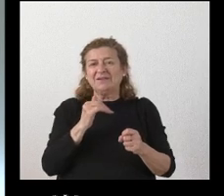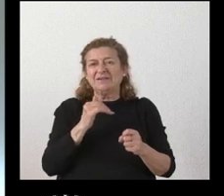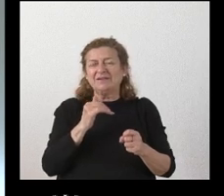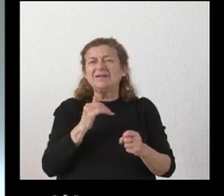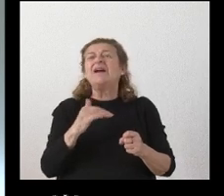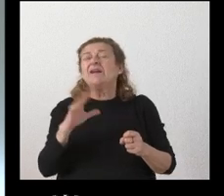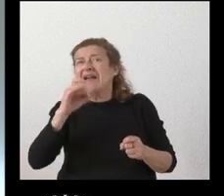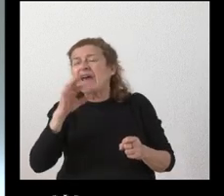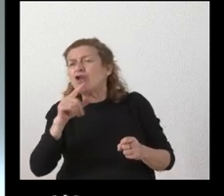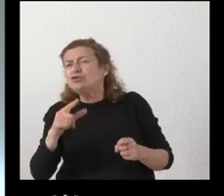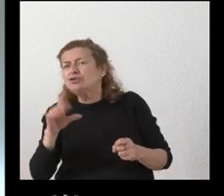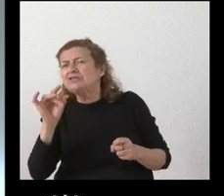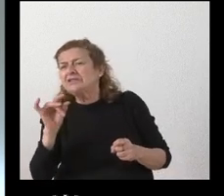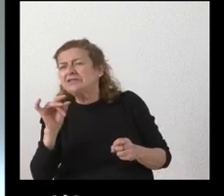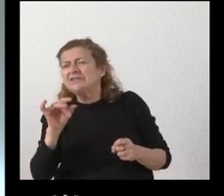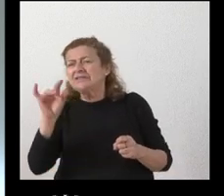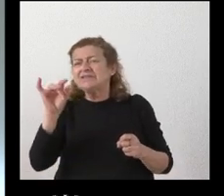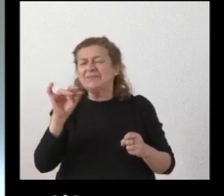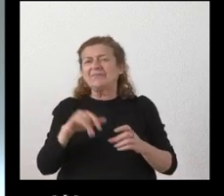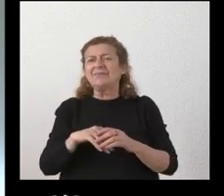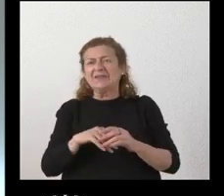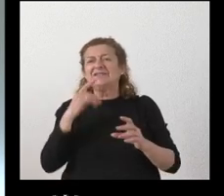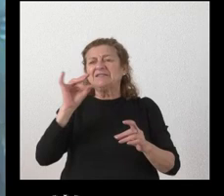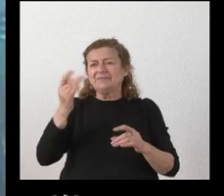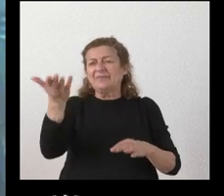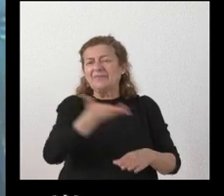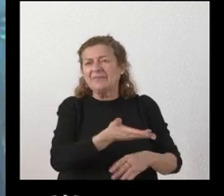Carlos Sí, adelante